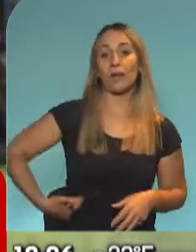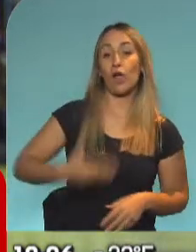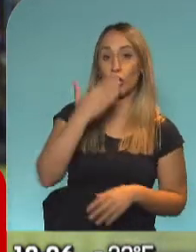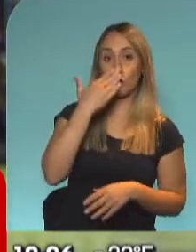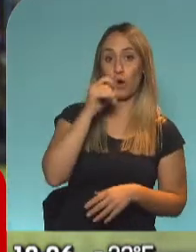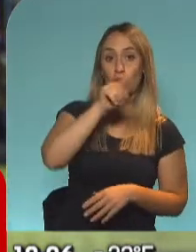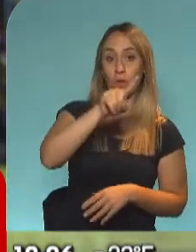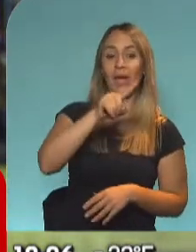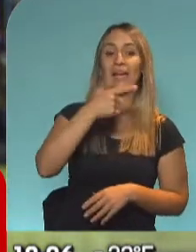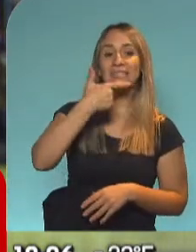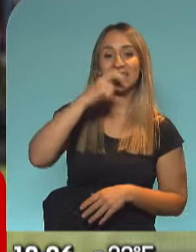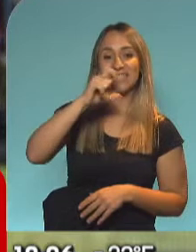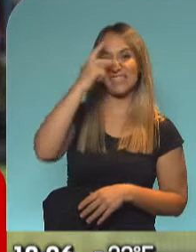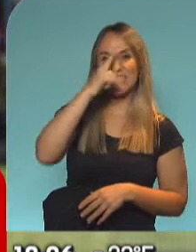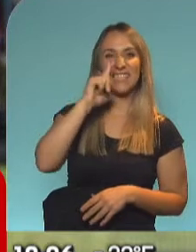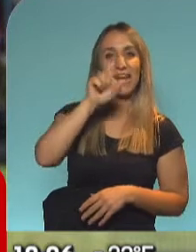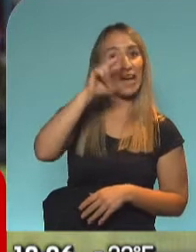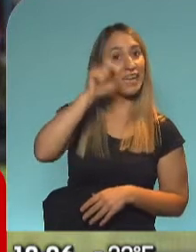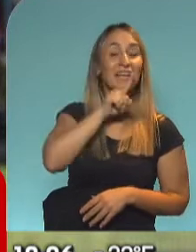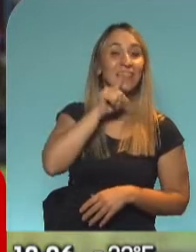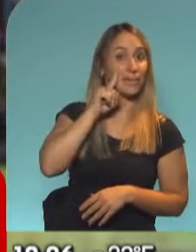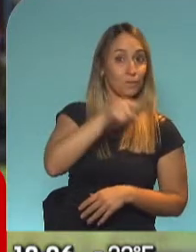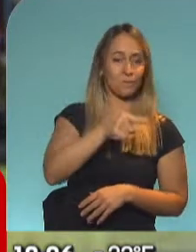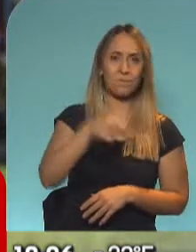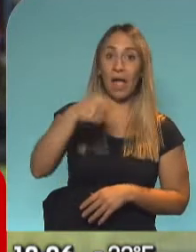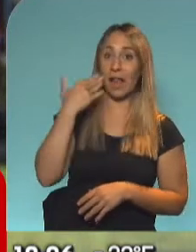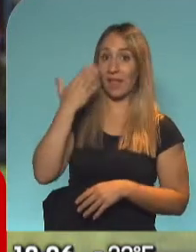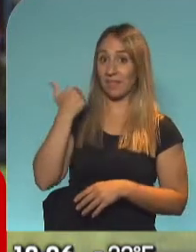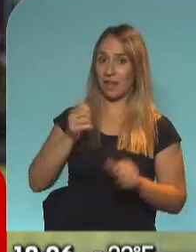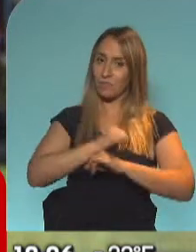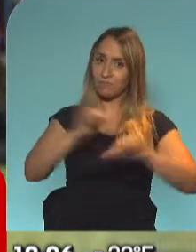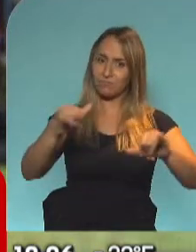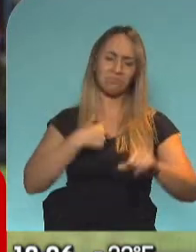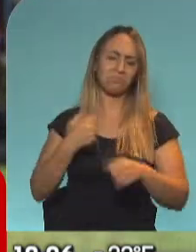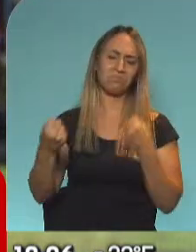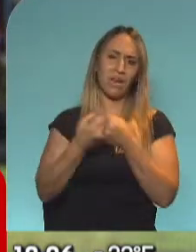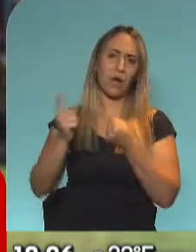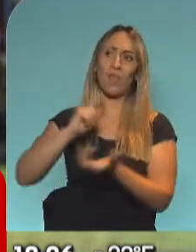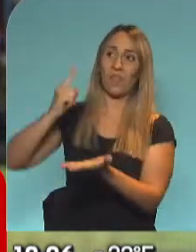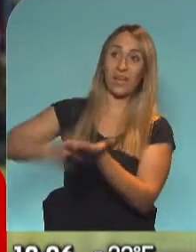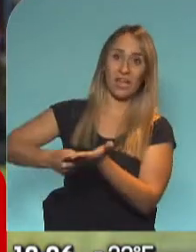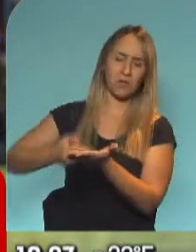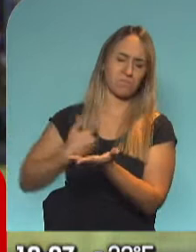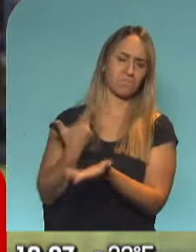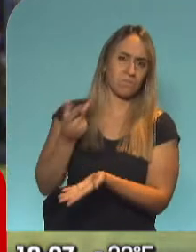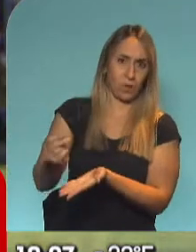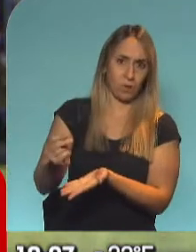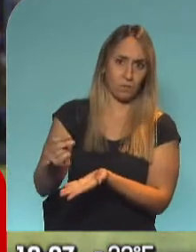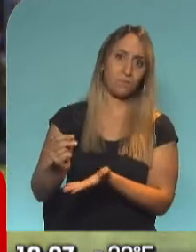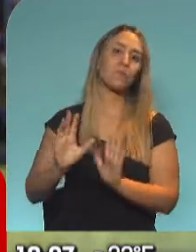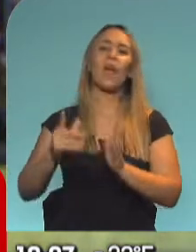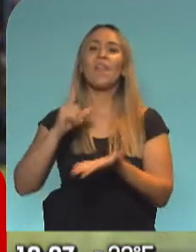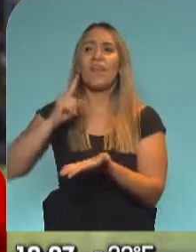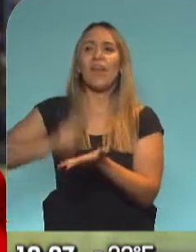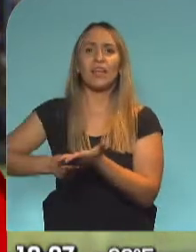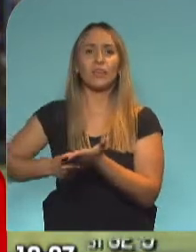Córdoba, Juan Schiaretti, que esta misma tarde dijo que no va a acatar el decreto nacional, decreto que todavía no conocemos, que se va a conocer